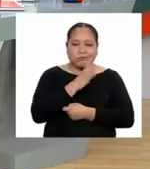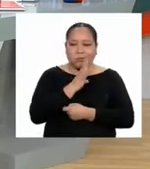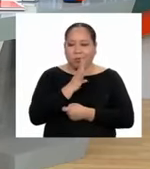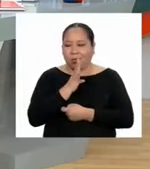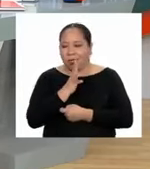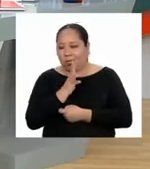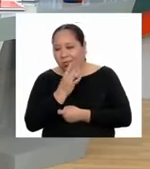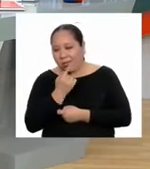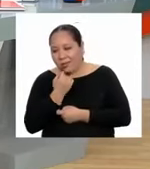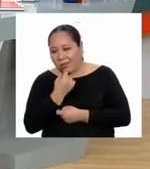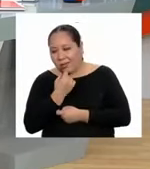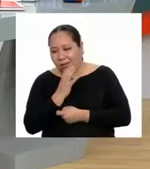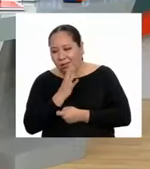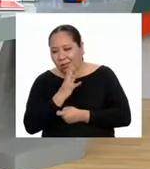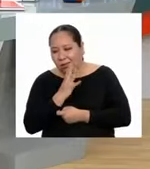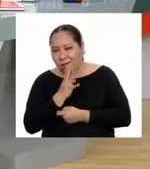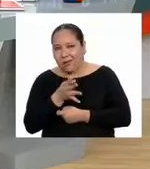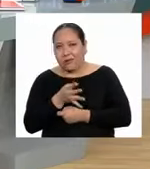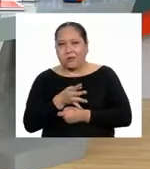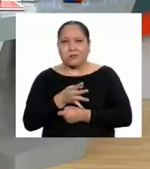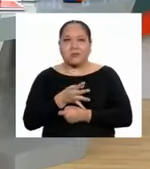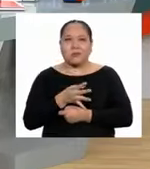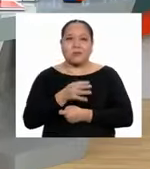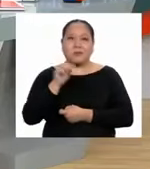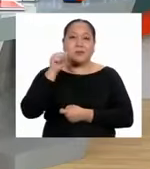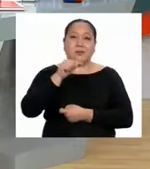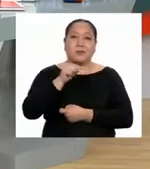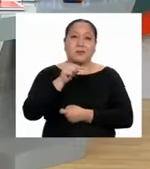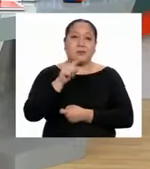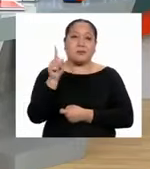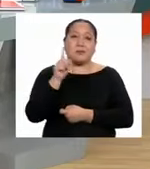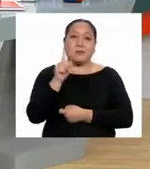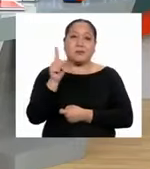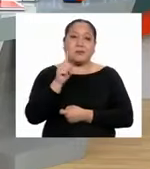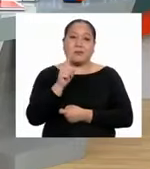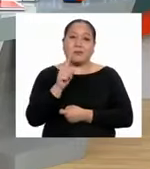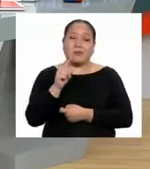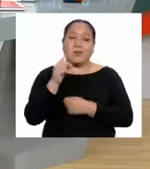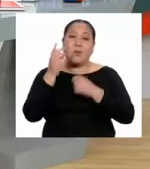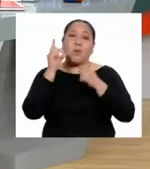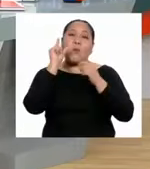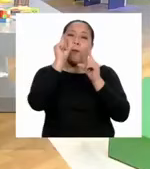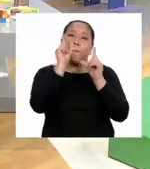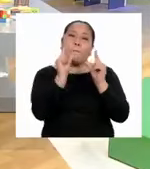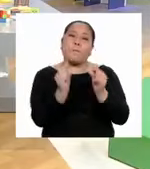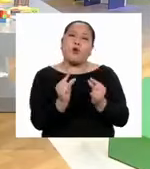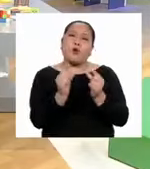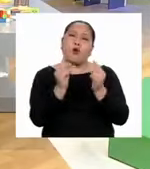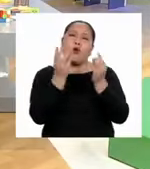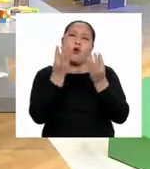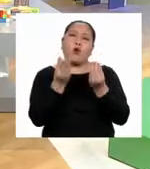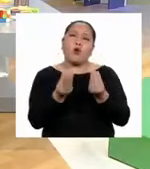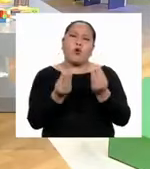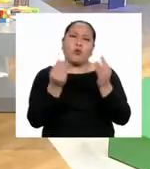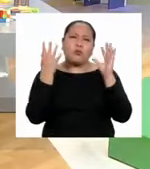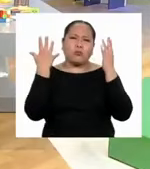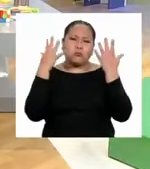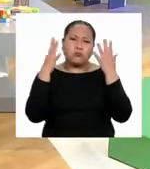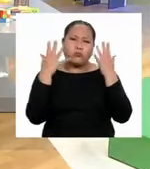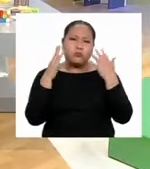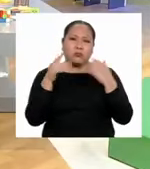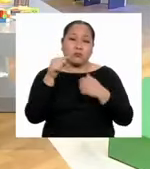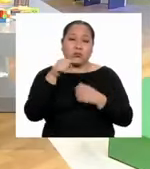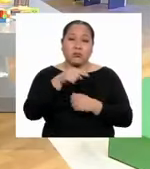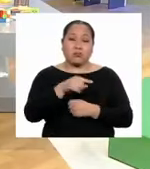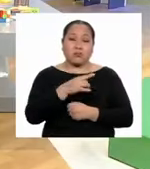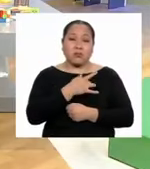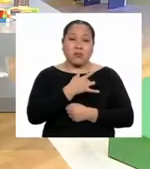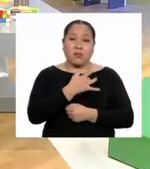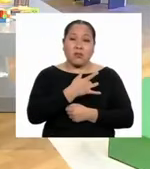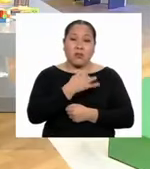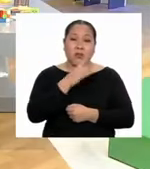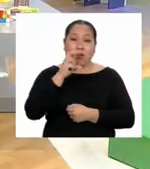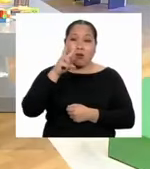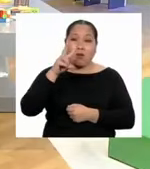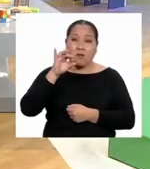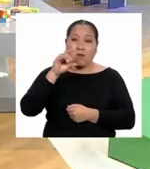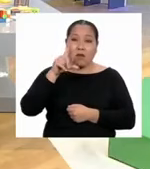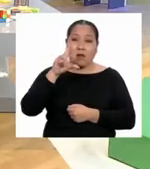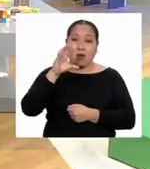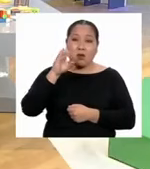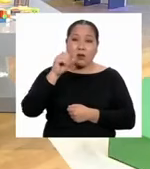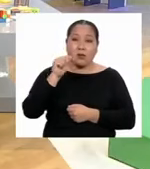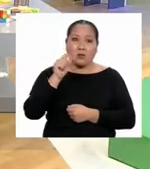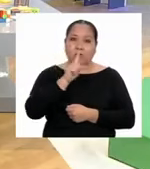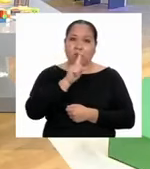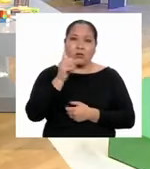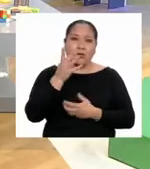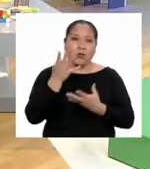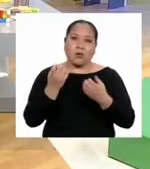bajo. Con seguridad fue el espectáculo que menos aplausos tuvo. Los Vilca se sintieron muy incómodos y ya no